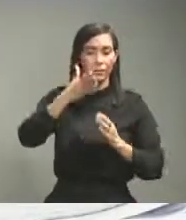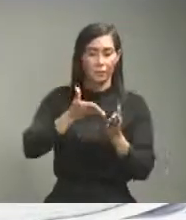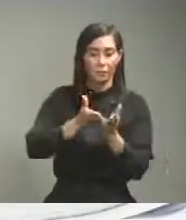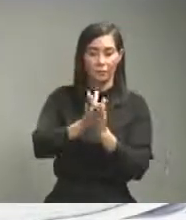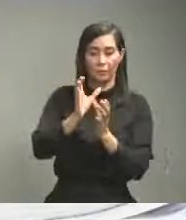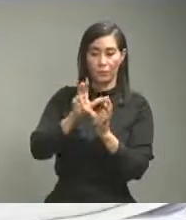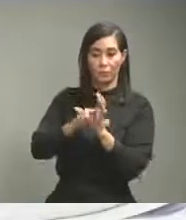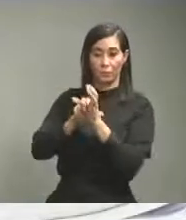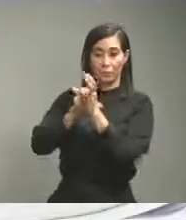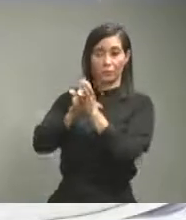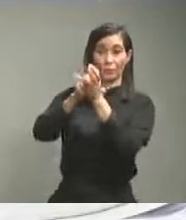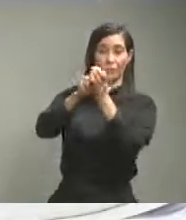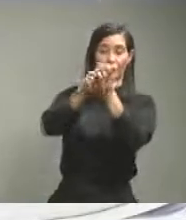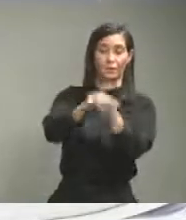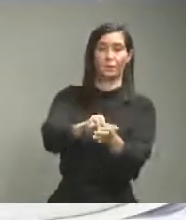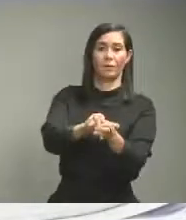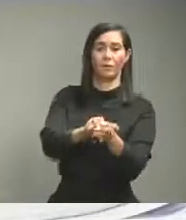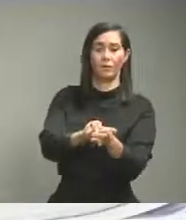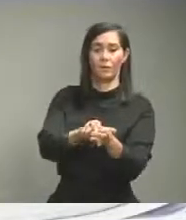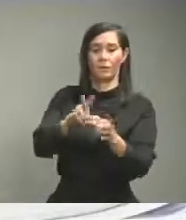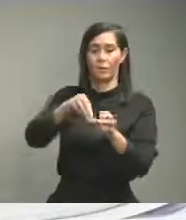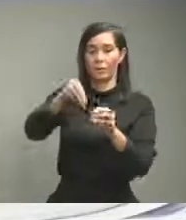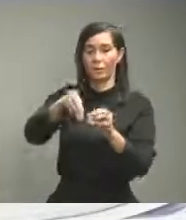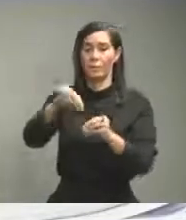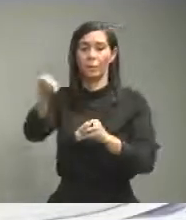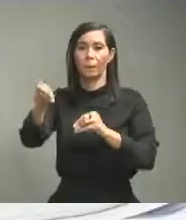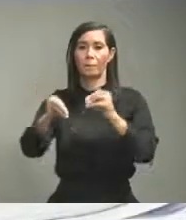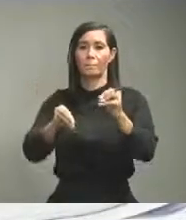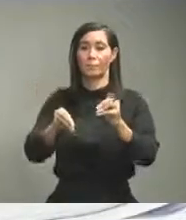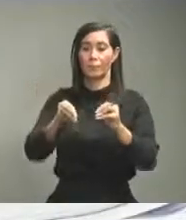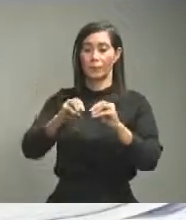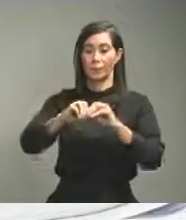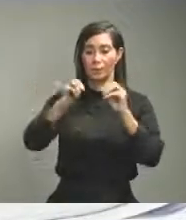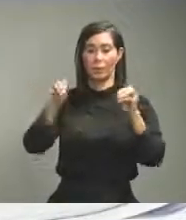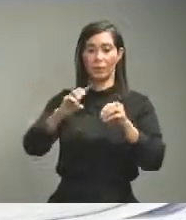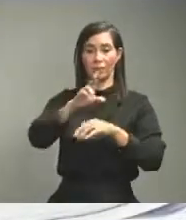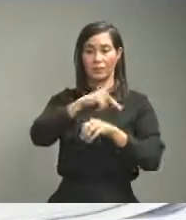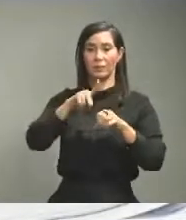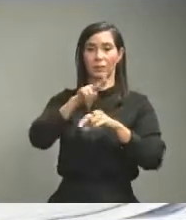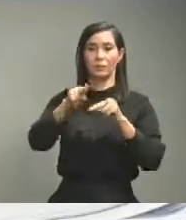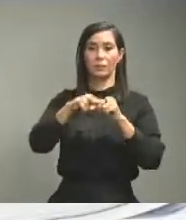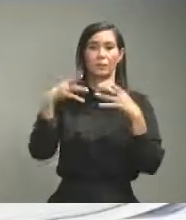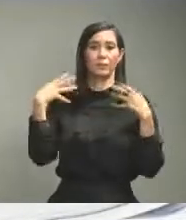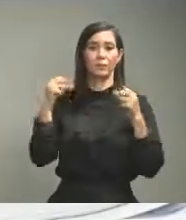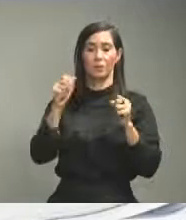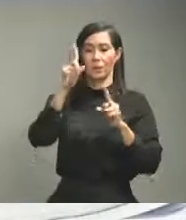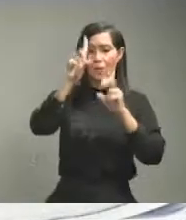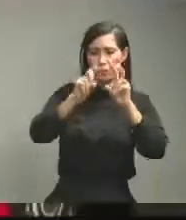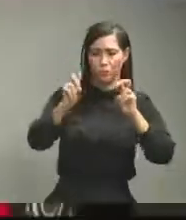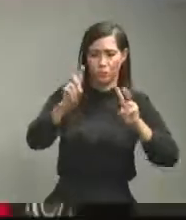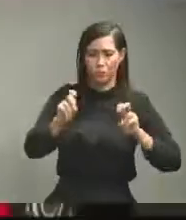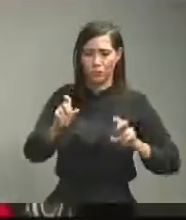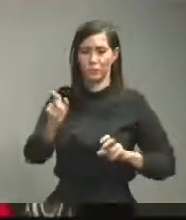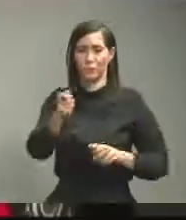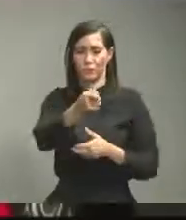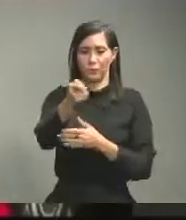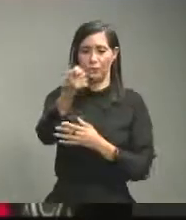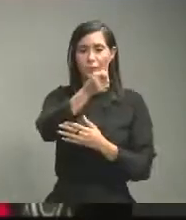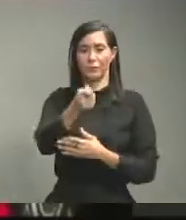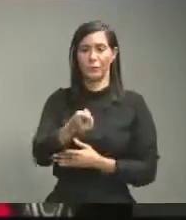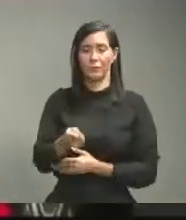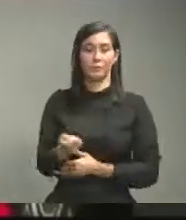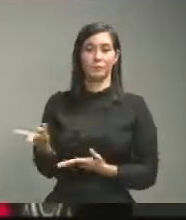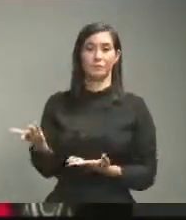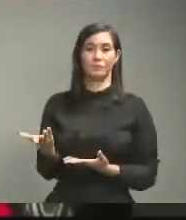de camiones etcétera para suplir que la Dirección Provincial de Salud pueda ser la fumigación de los camiones